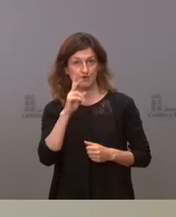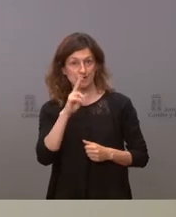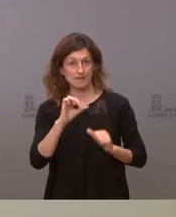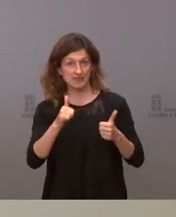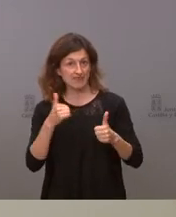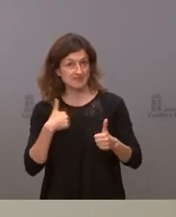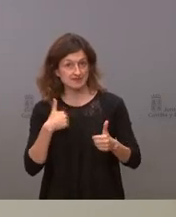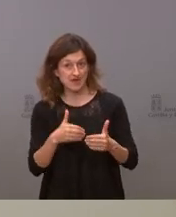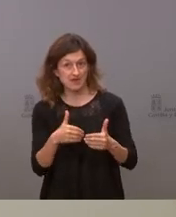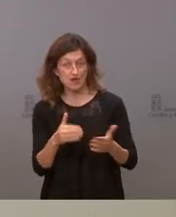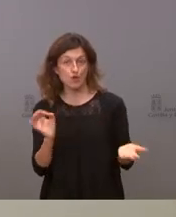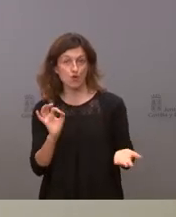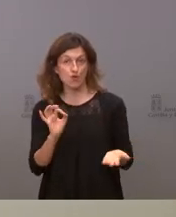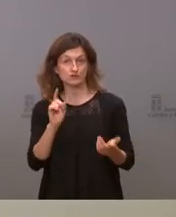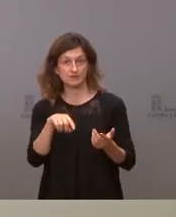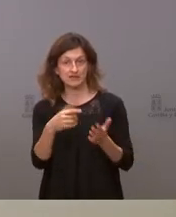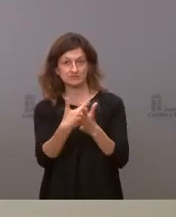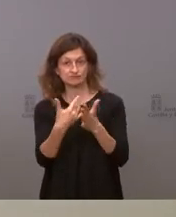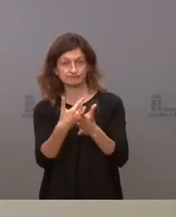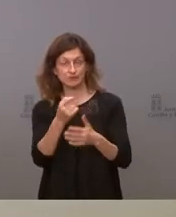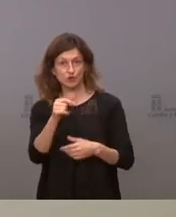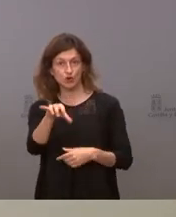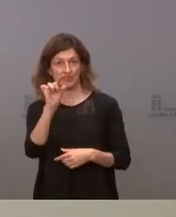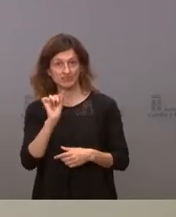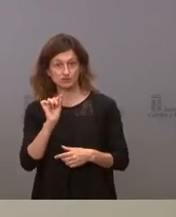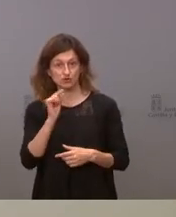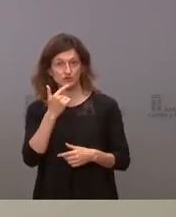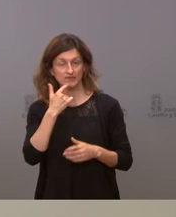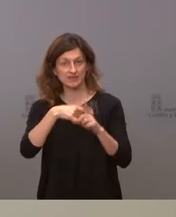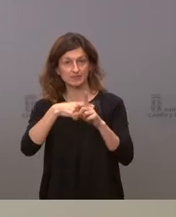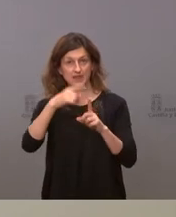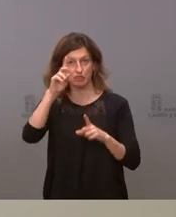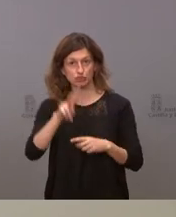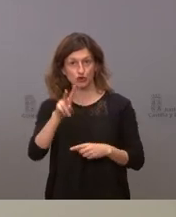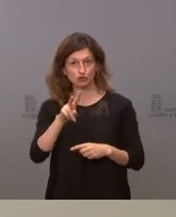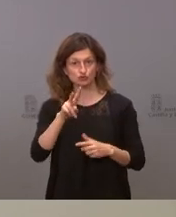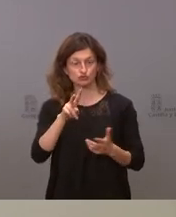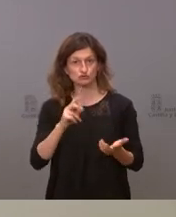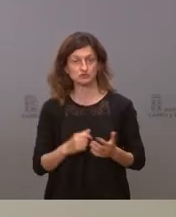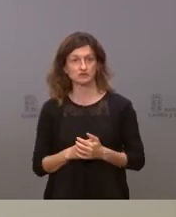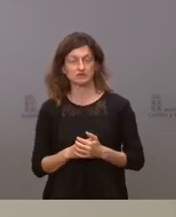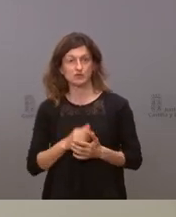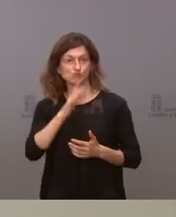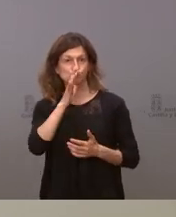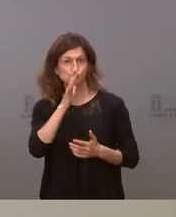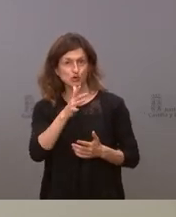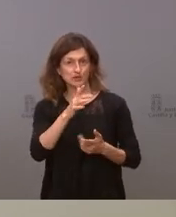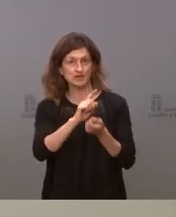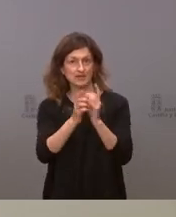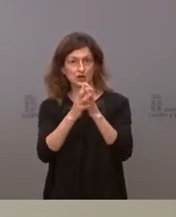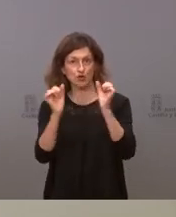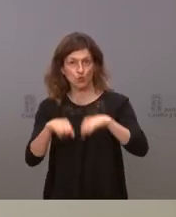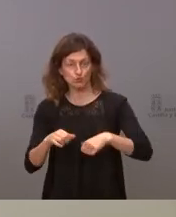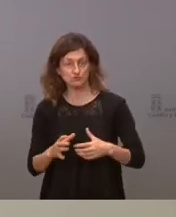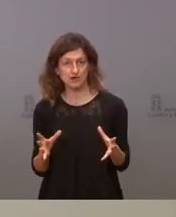y también que nos amplíe un poco la decisión de bajar a nivel 2 las razones que les llevan a tomarlo de manera conjunta y